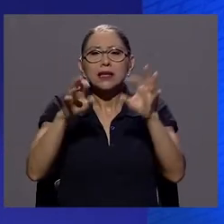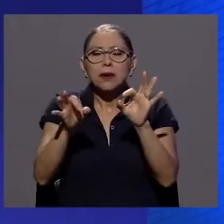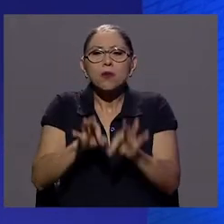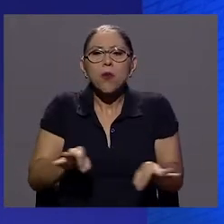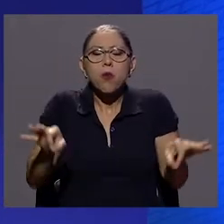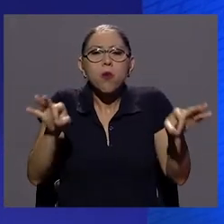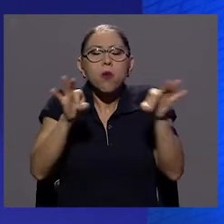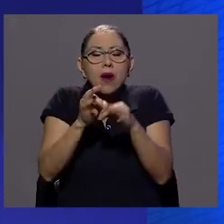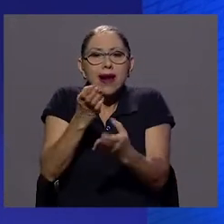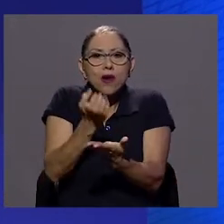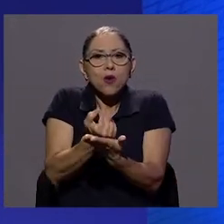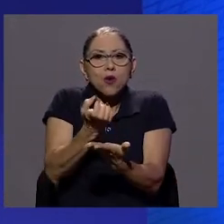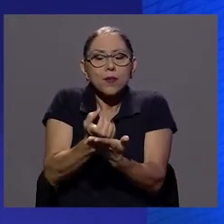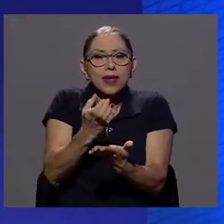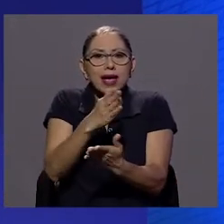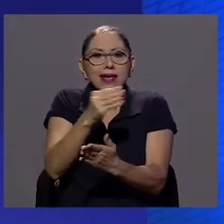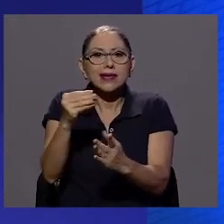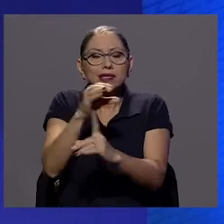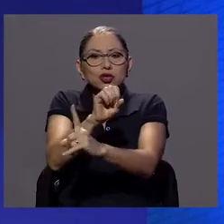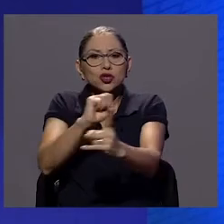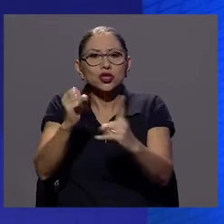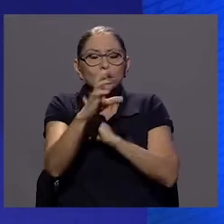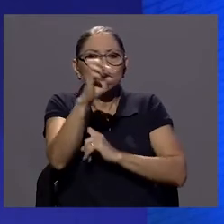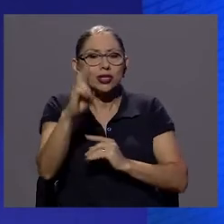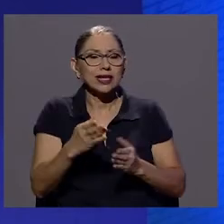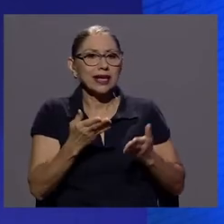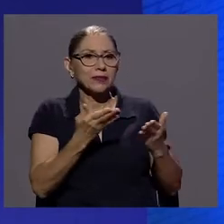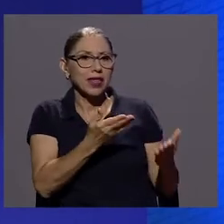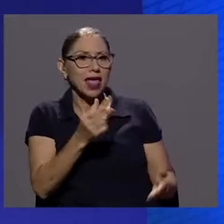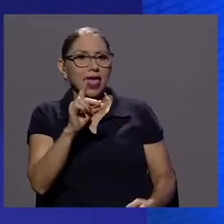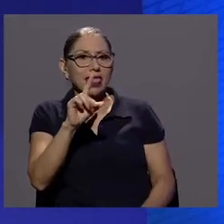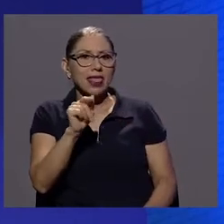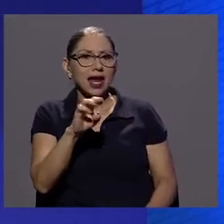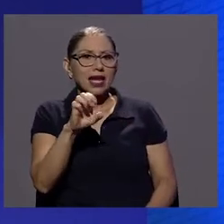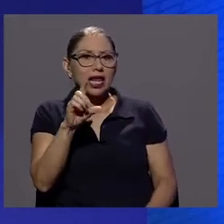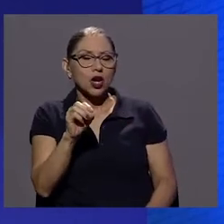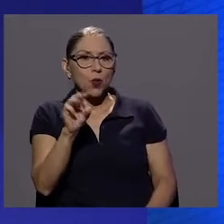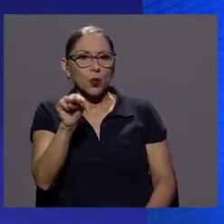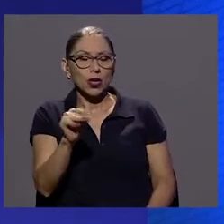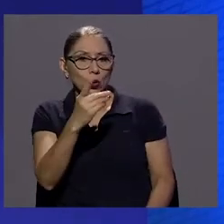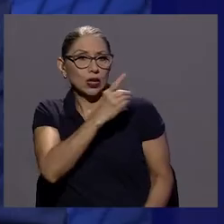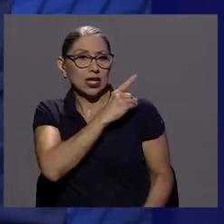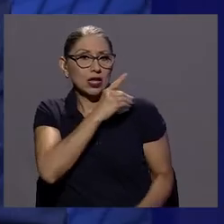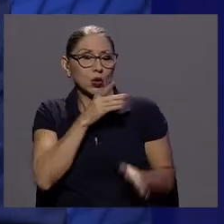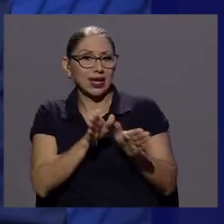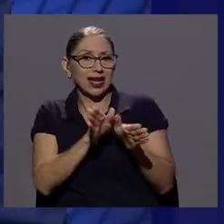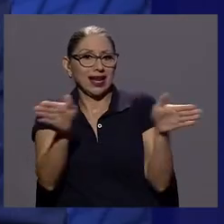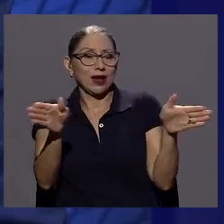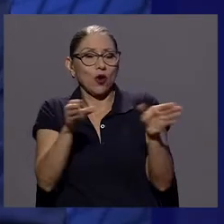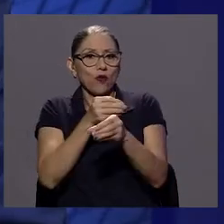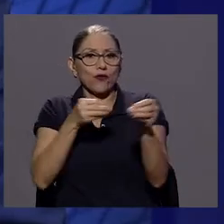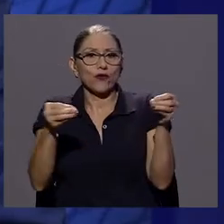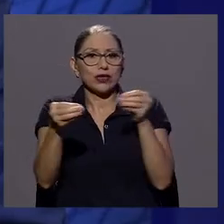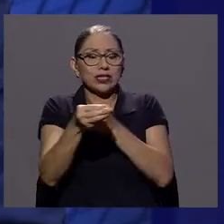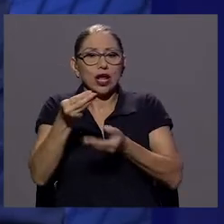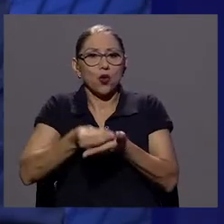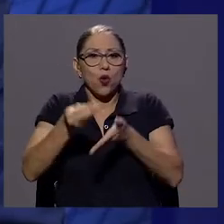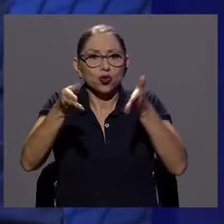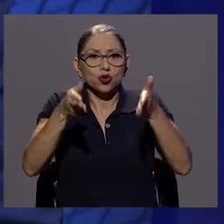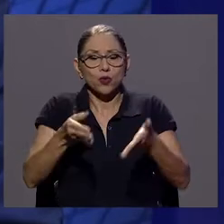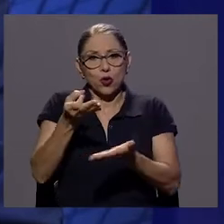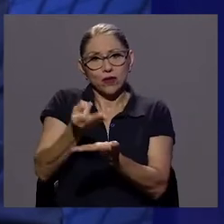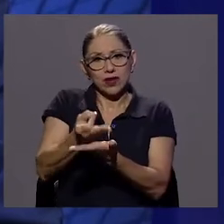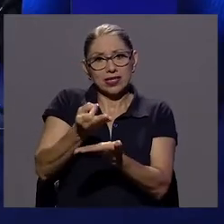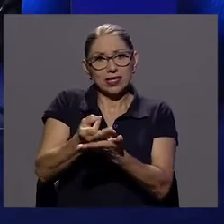trascendencia para la economía y la sociedad costarricense. Don Danilo Montero, Director General de la Oficina del Consumidor Financiero, está con